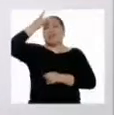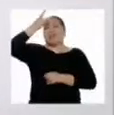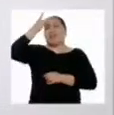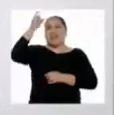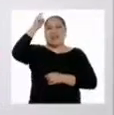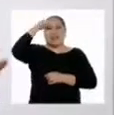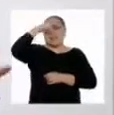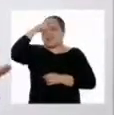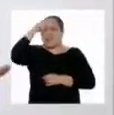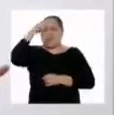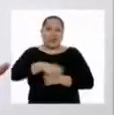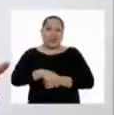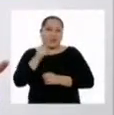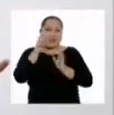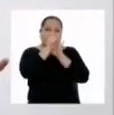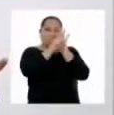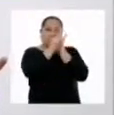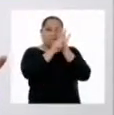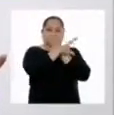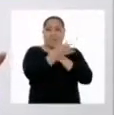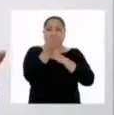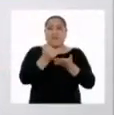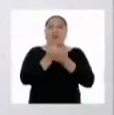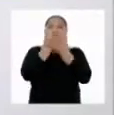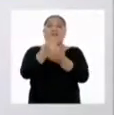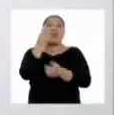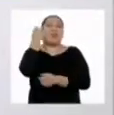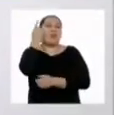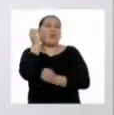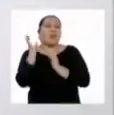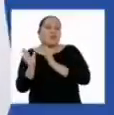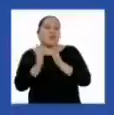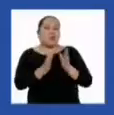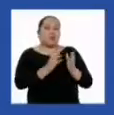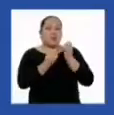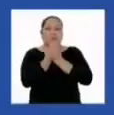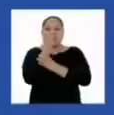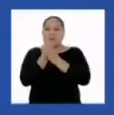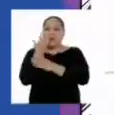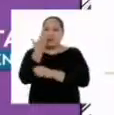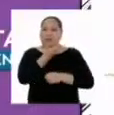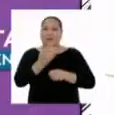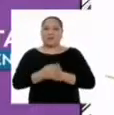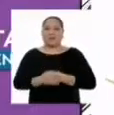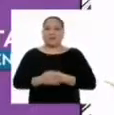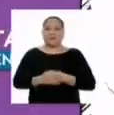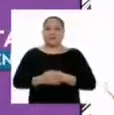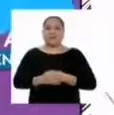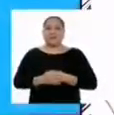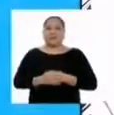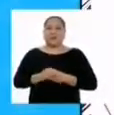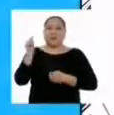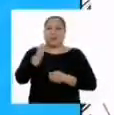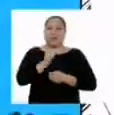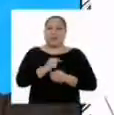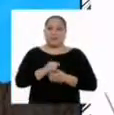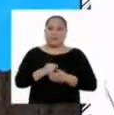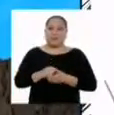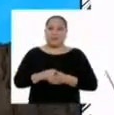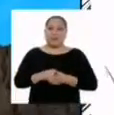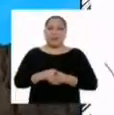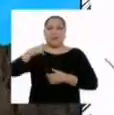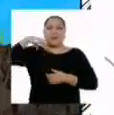Este video nos va a ayudar a entender la organización de las plantas. Los miembros del reino